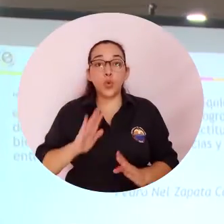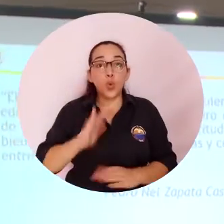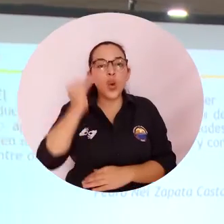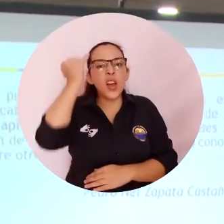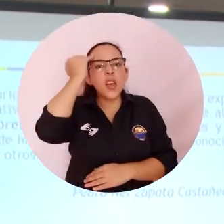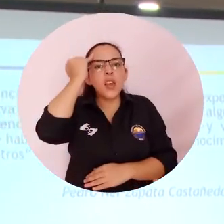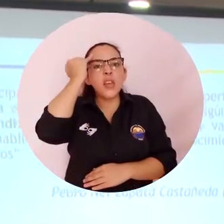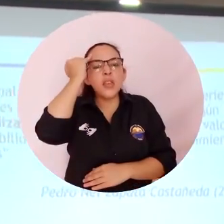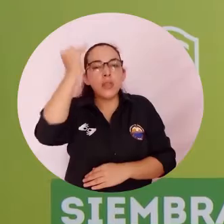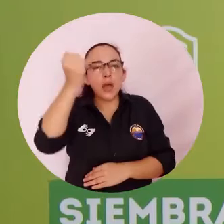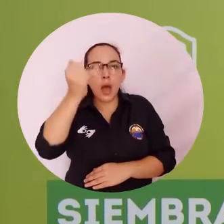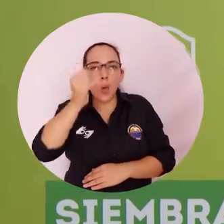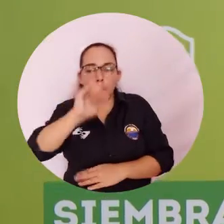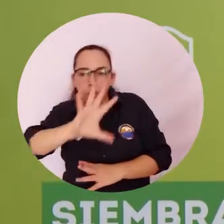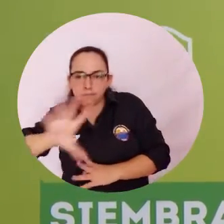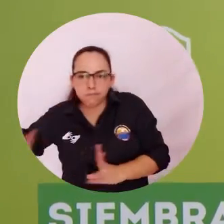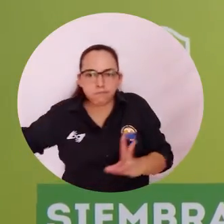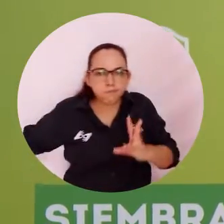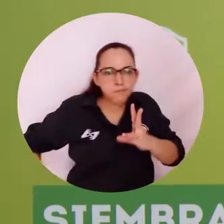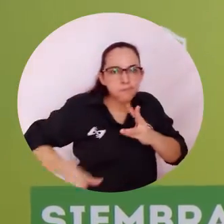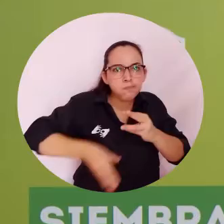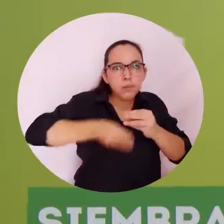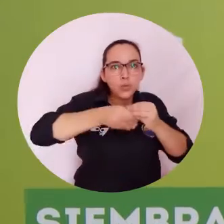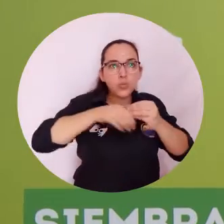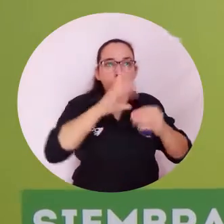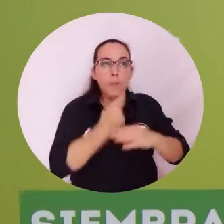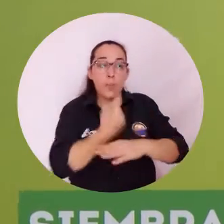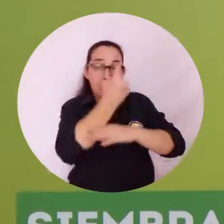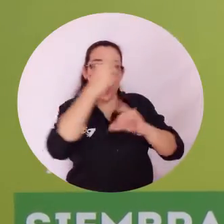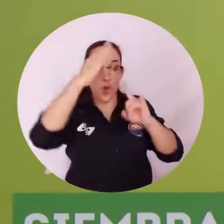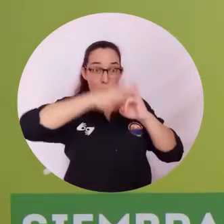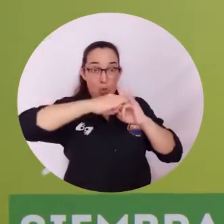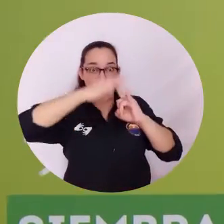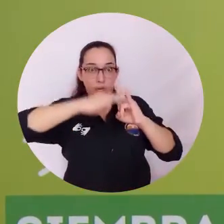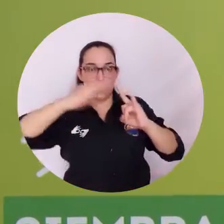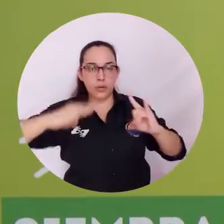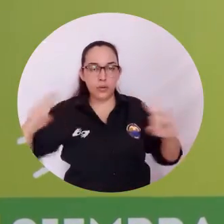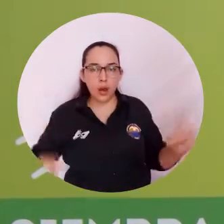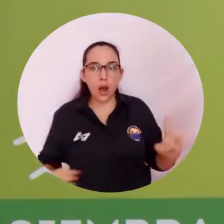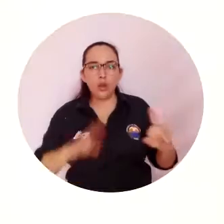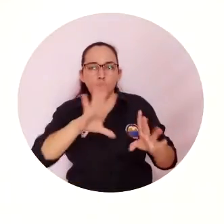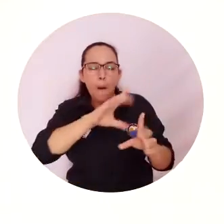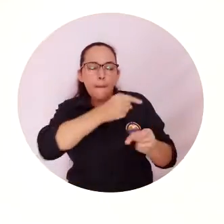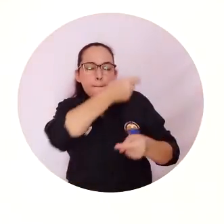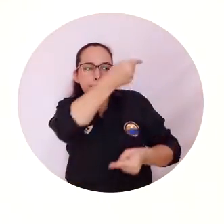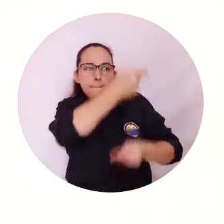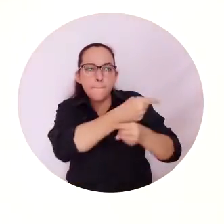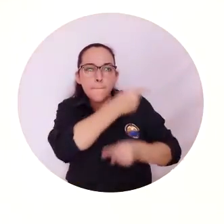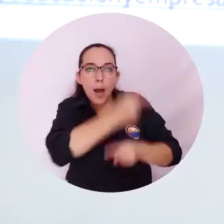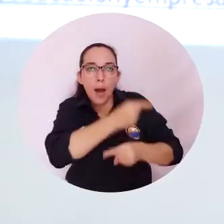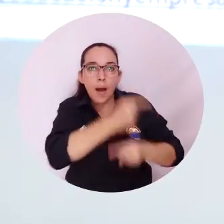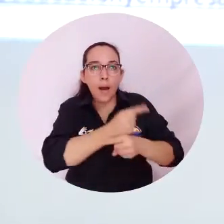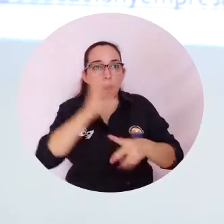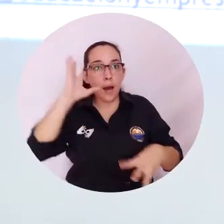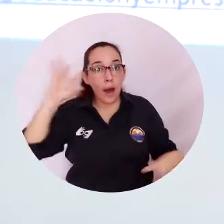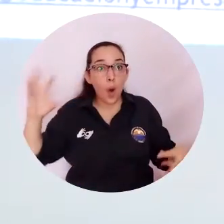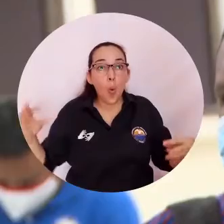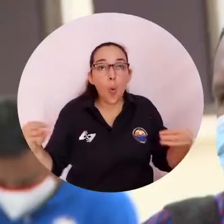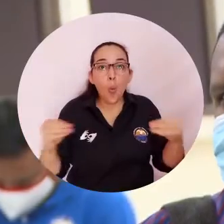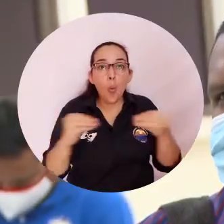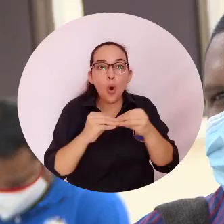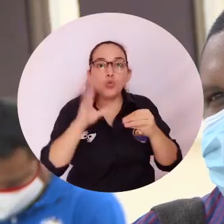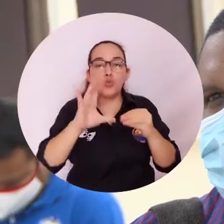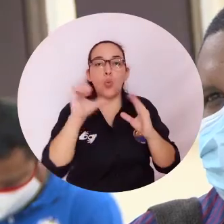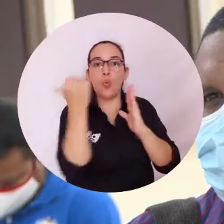La idea es complementar la política que viene estableciendo la Universidad del Magdalena dando cumplimiento al acuerdo